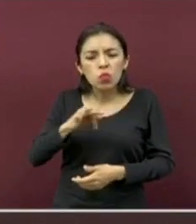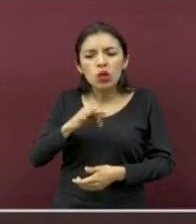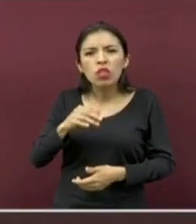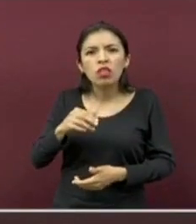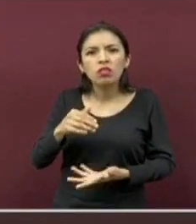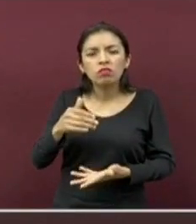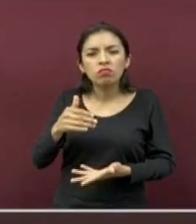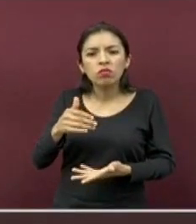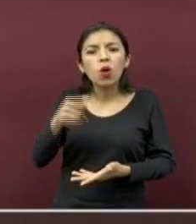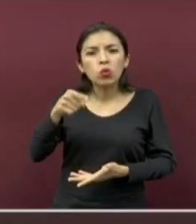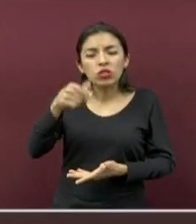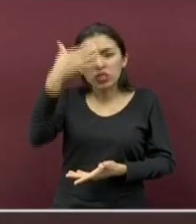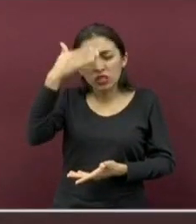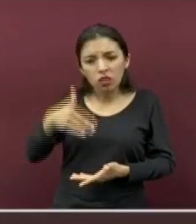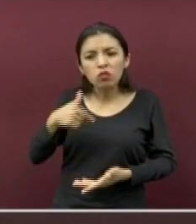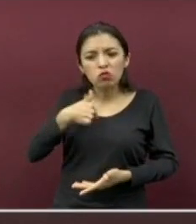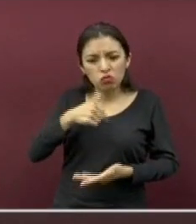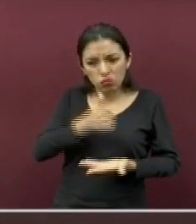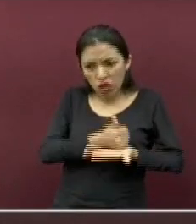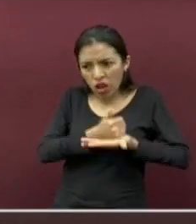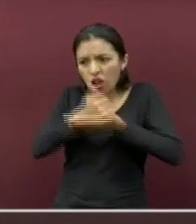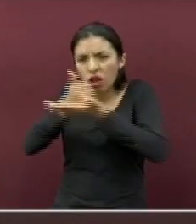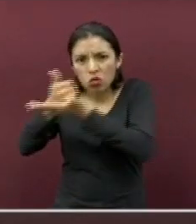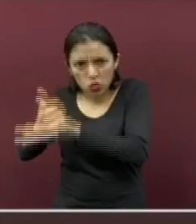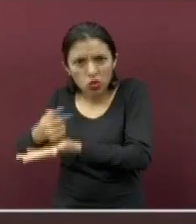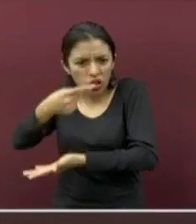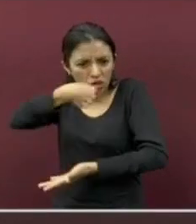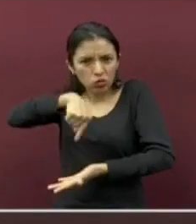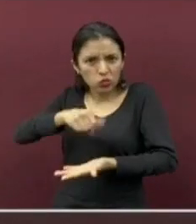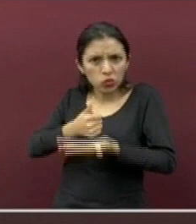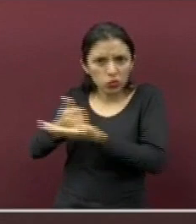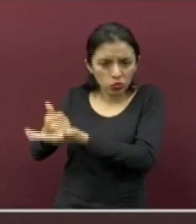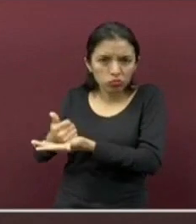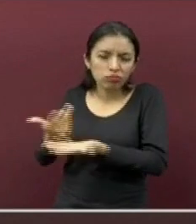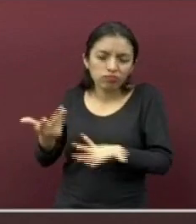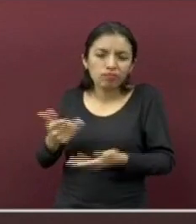relacionado a la orientación y atención médica.